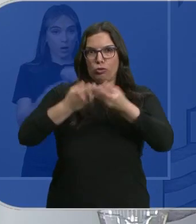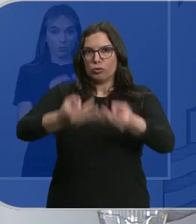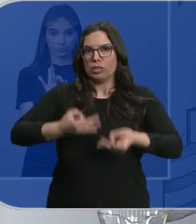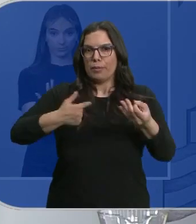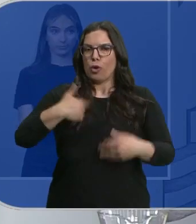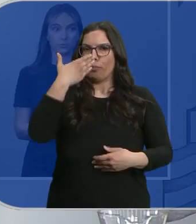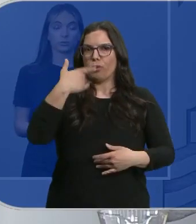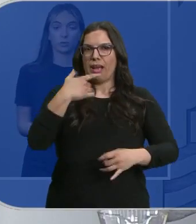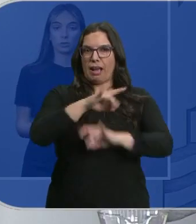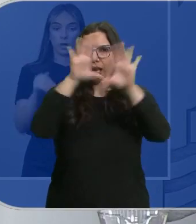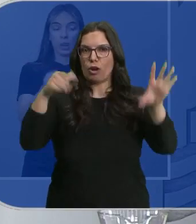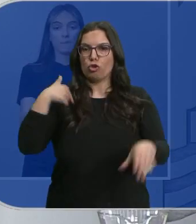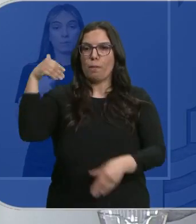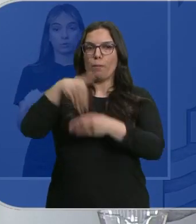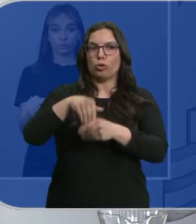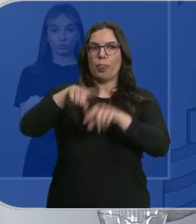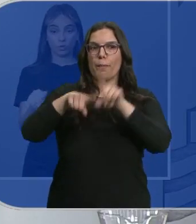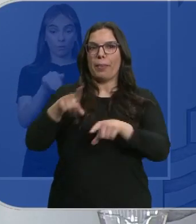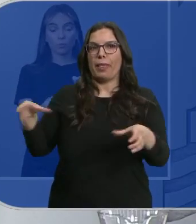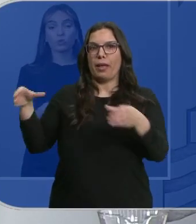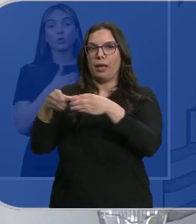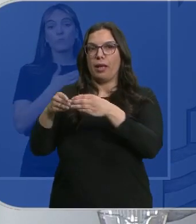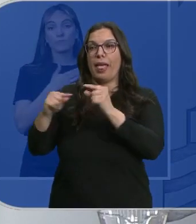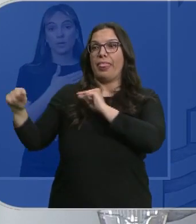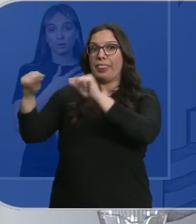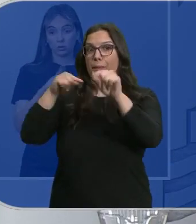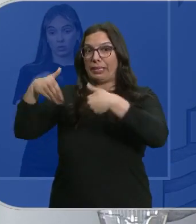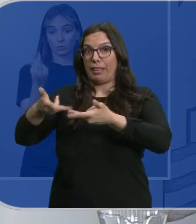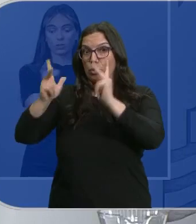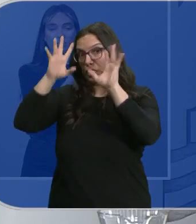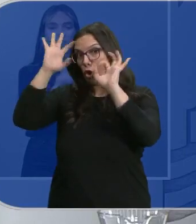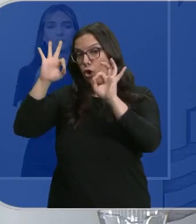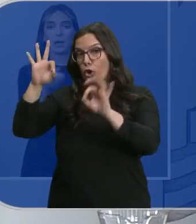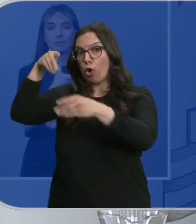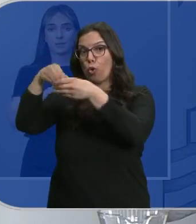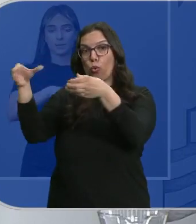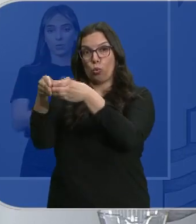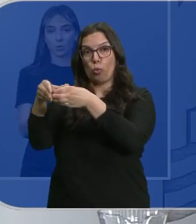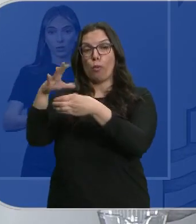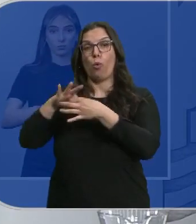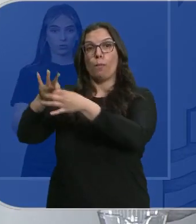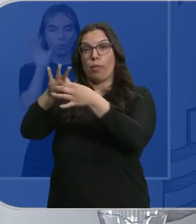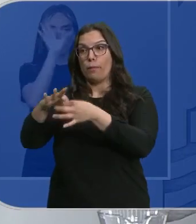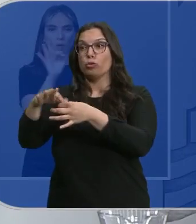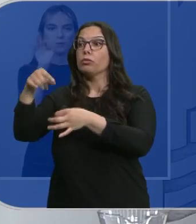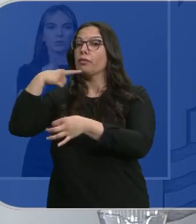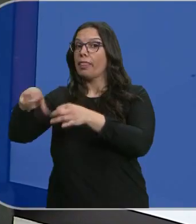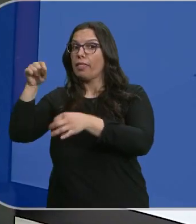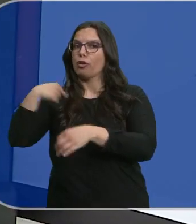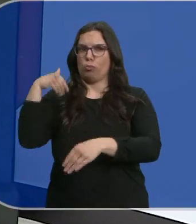el voto será el que decida, después de un debate democrático, como siempre, el grupo de Unidas Podemos.